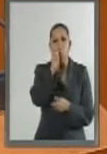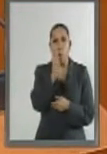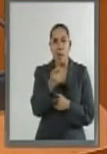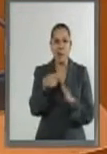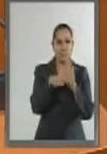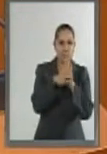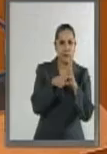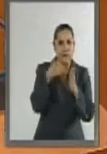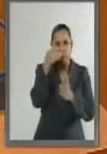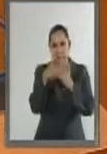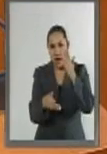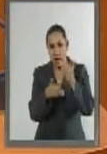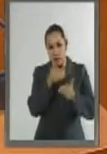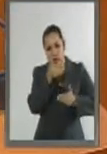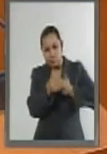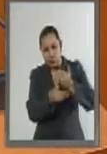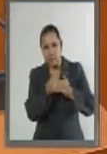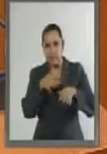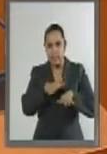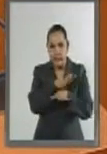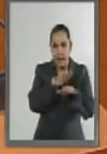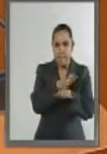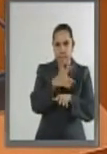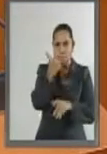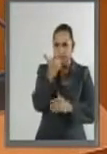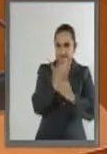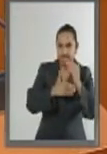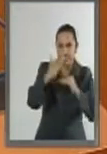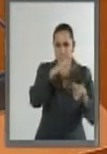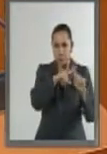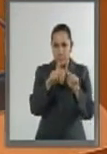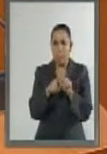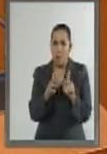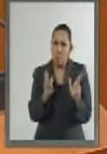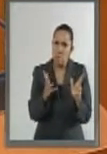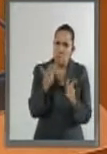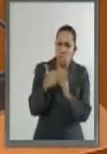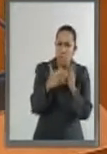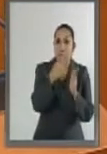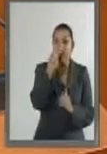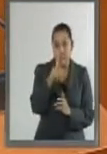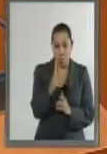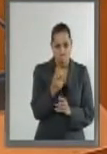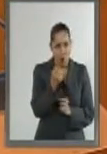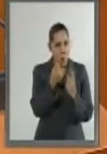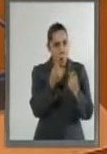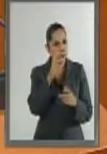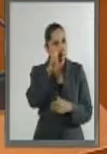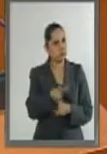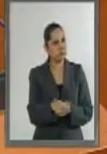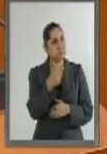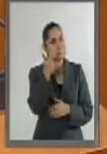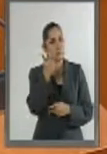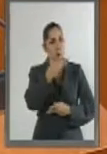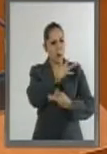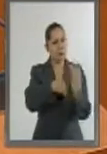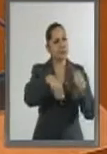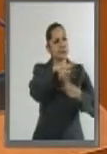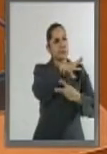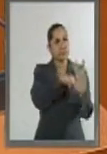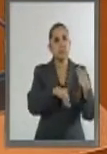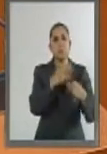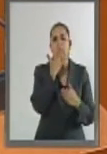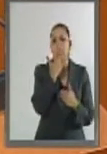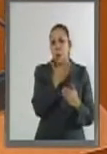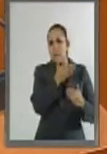es que hemos tenido grandes avances e importantes beneficios. Visto exclusivamente